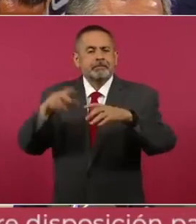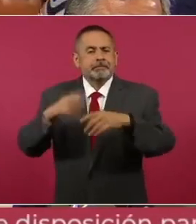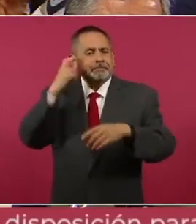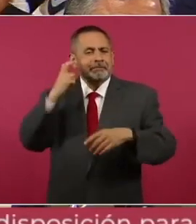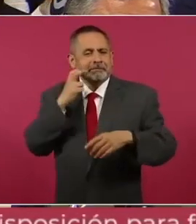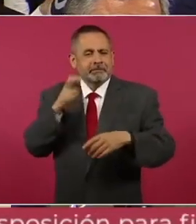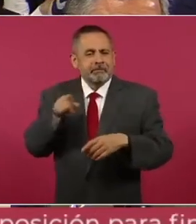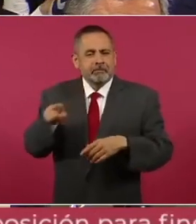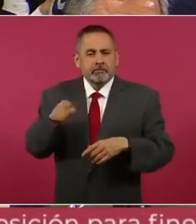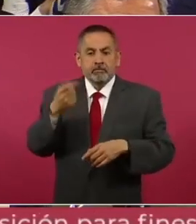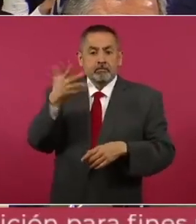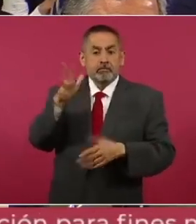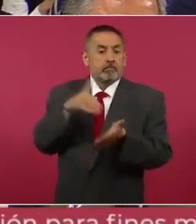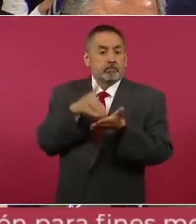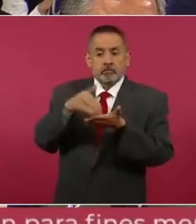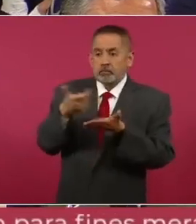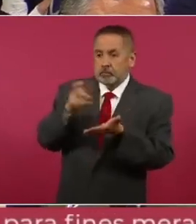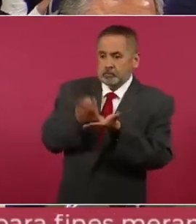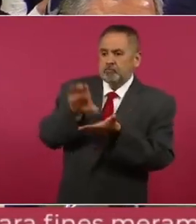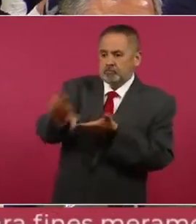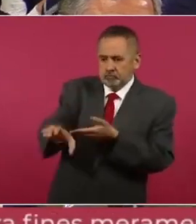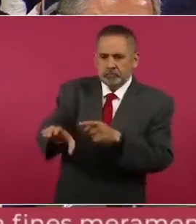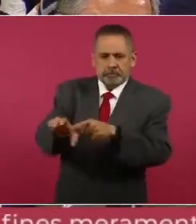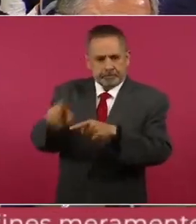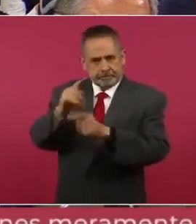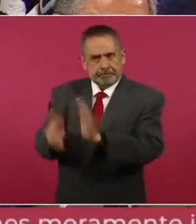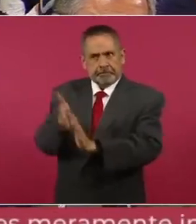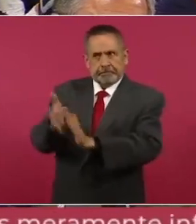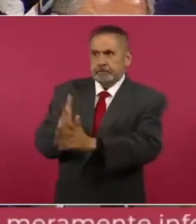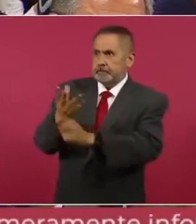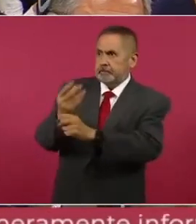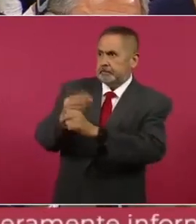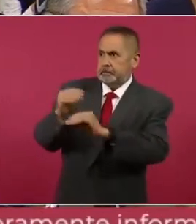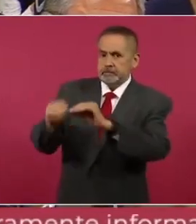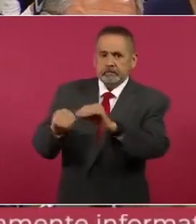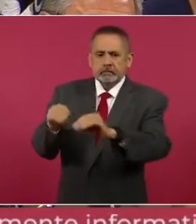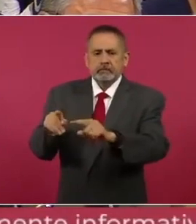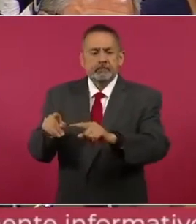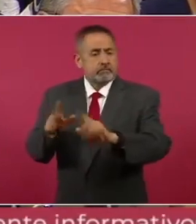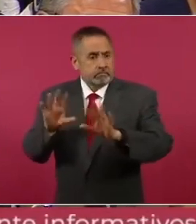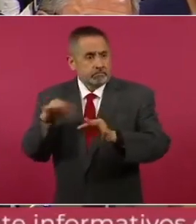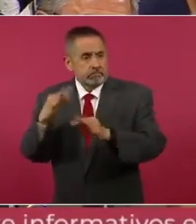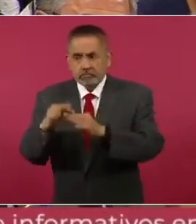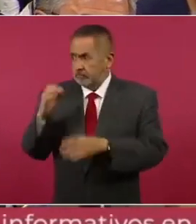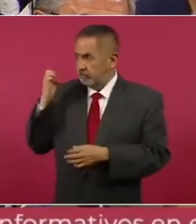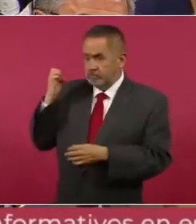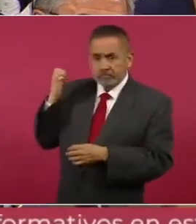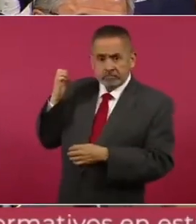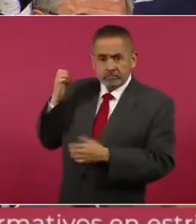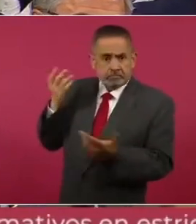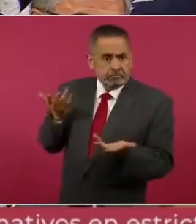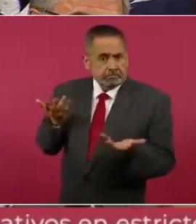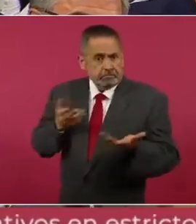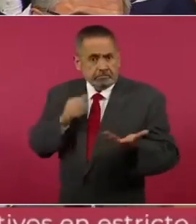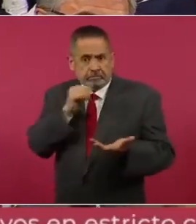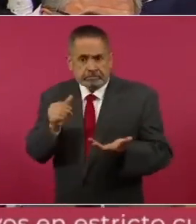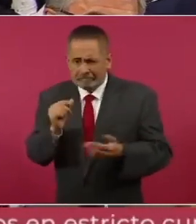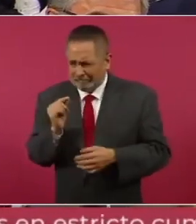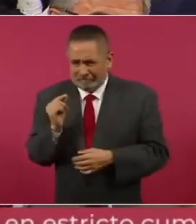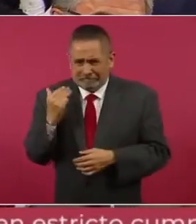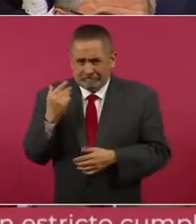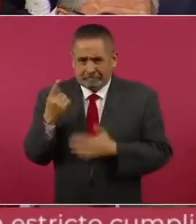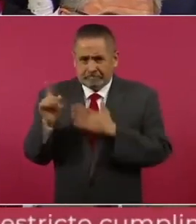recursos federales para atender una obra que debió haberse entregado en enero de este año, sin embargo, apenas hace